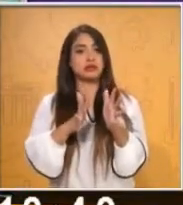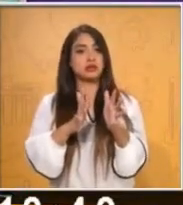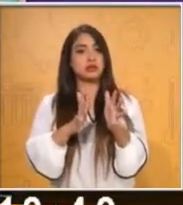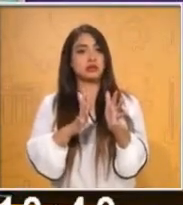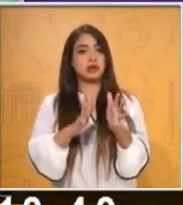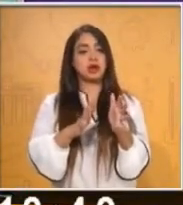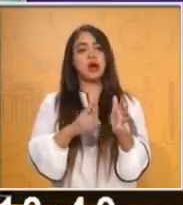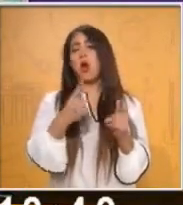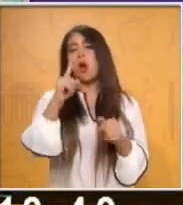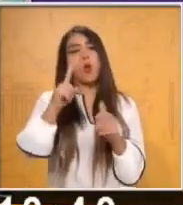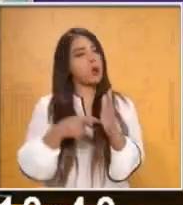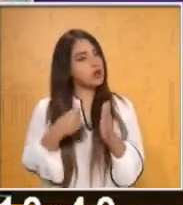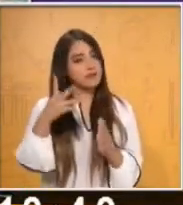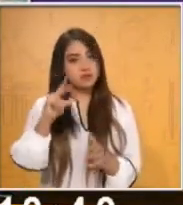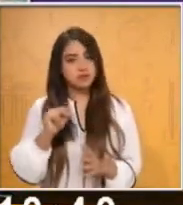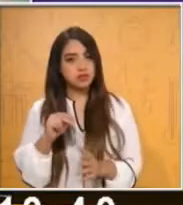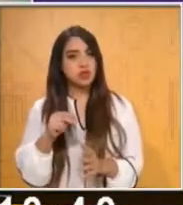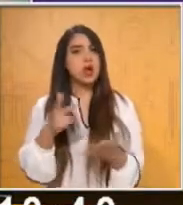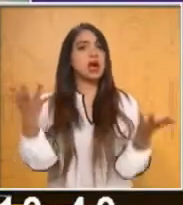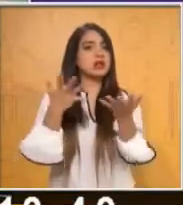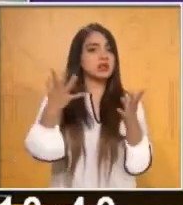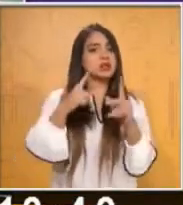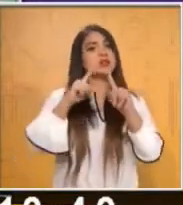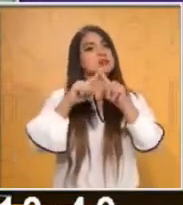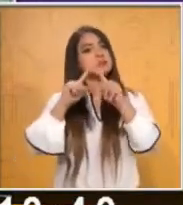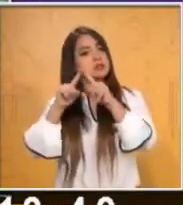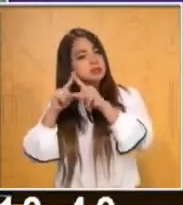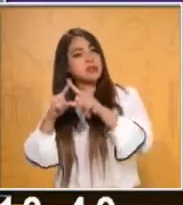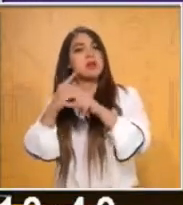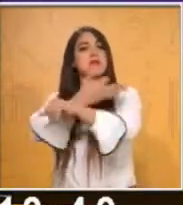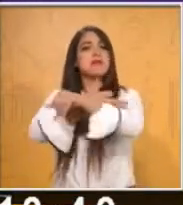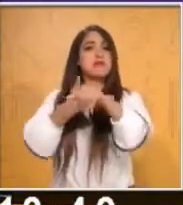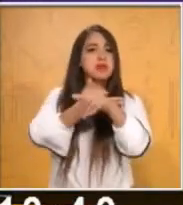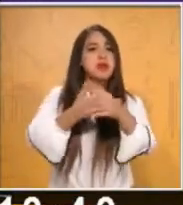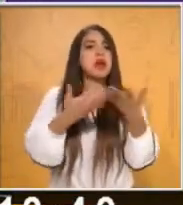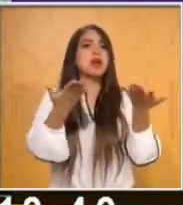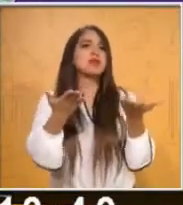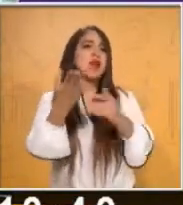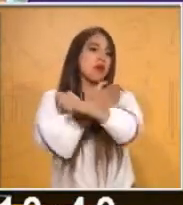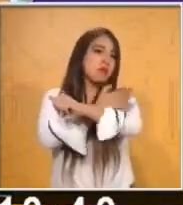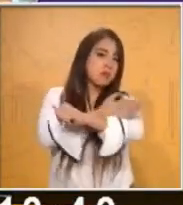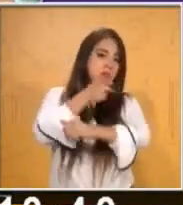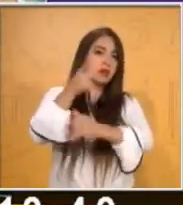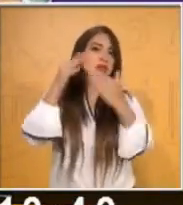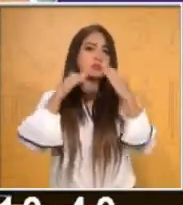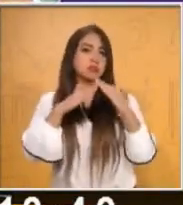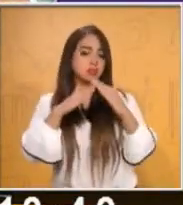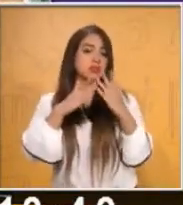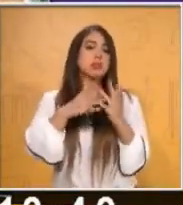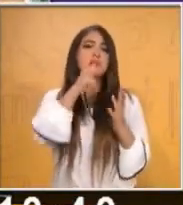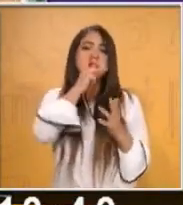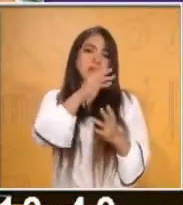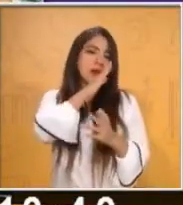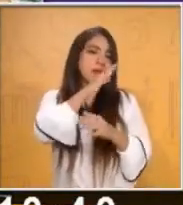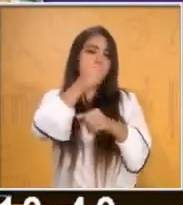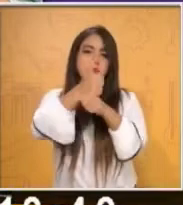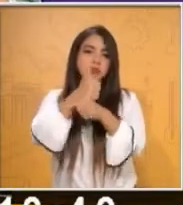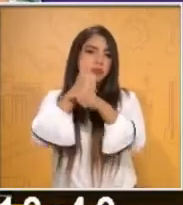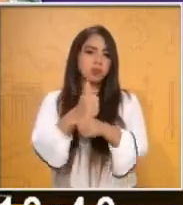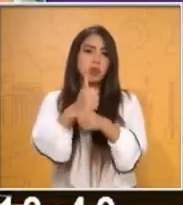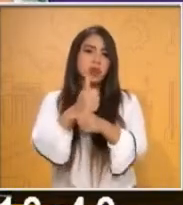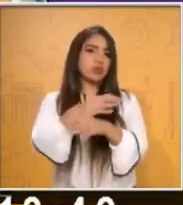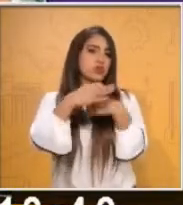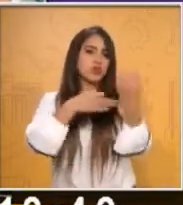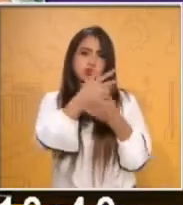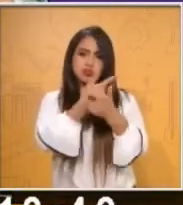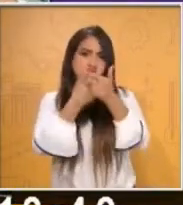hacerlo así una vez. Puedes estarlo haciendo ya sea con algún familiar, alguien que esté acompañándote en tu casa, tu mamá, tu abuelito, con quien tú quieras. Pero